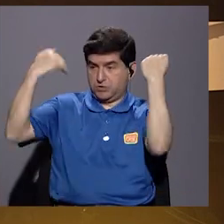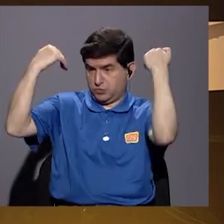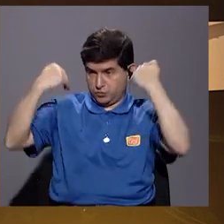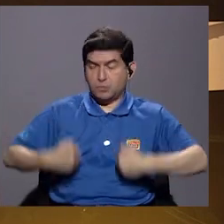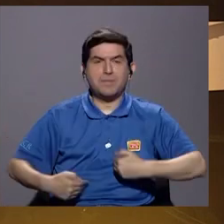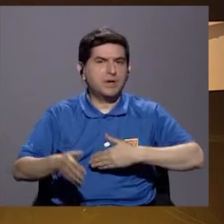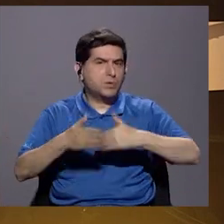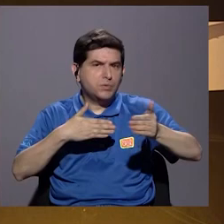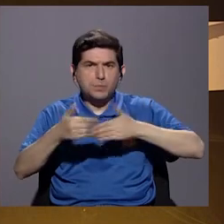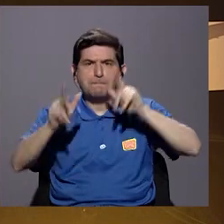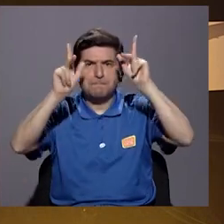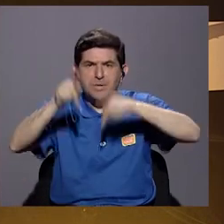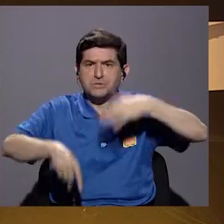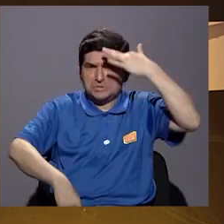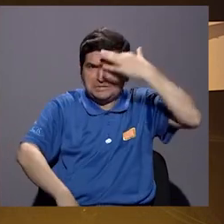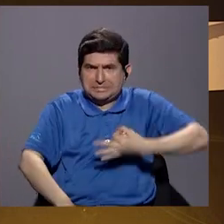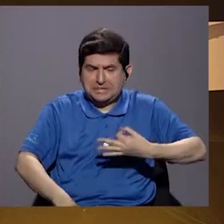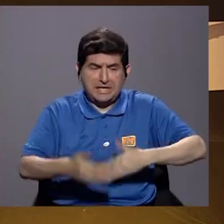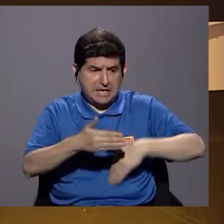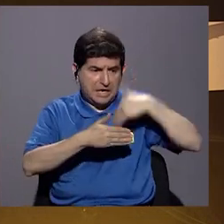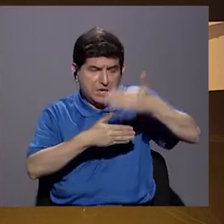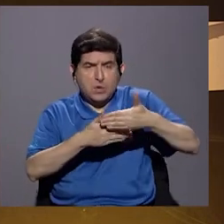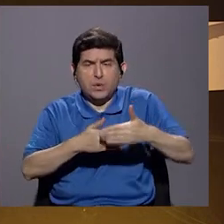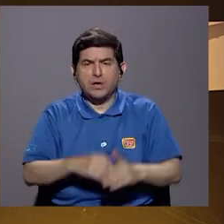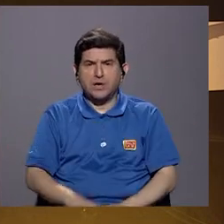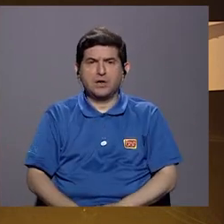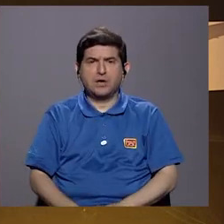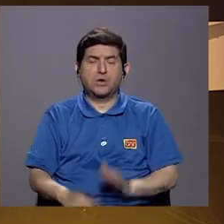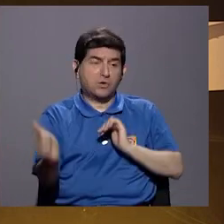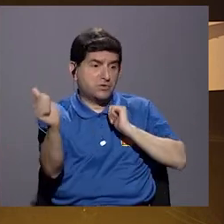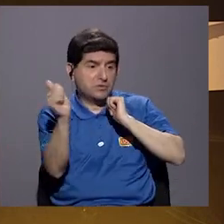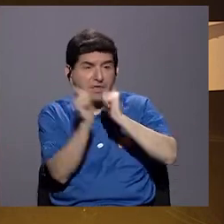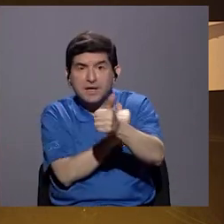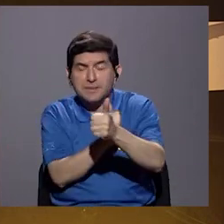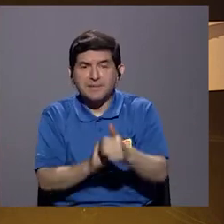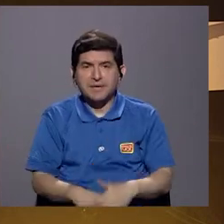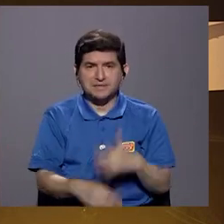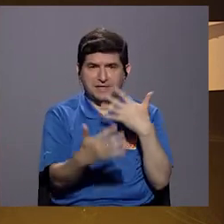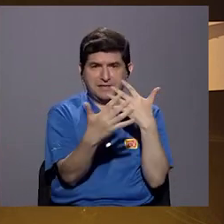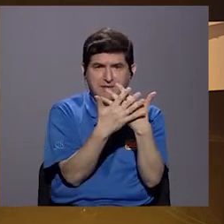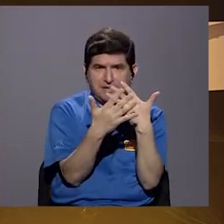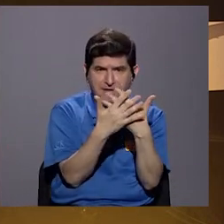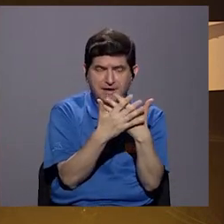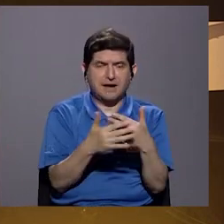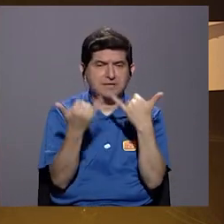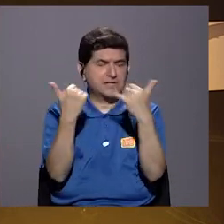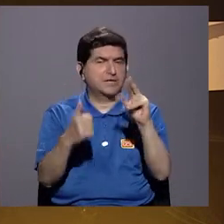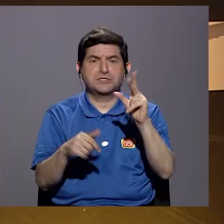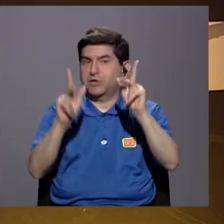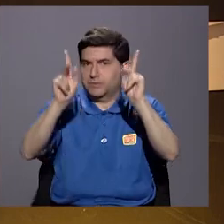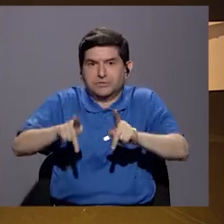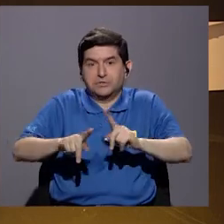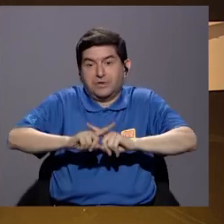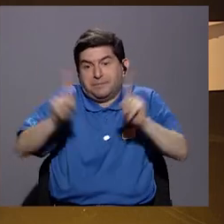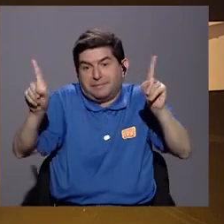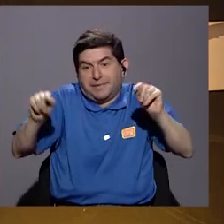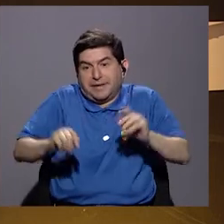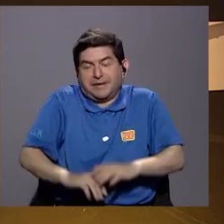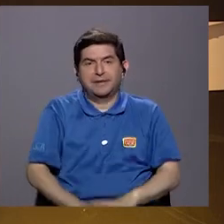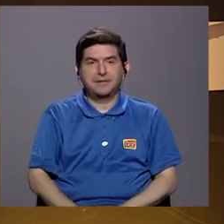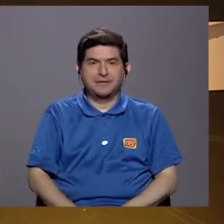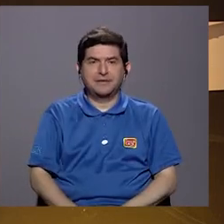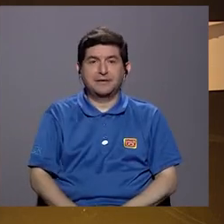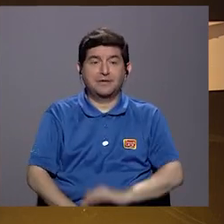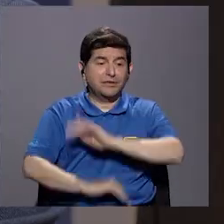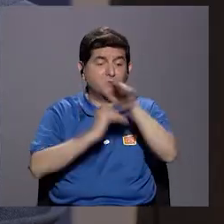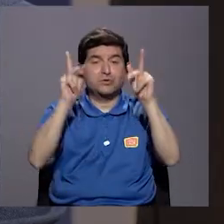humanos, a pesar de que mucha gente cree que después de que cruzan la barrera de una cárcel, dejan de serlo. Pero bueno, eso